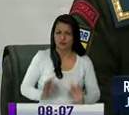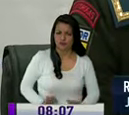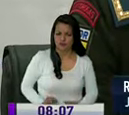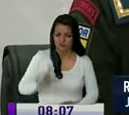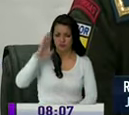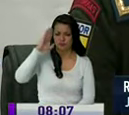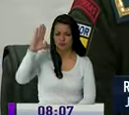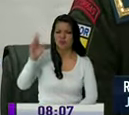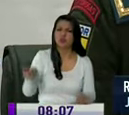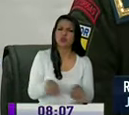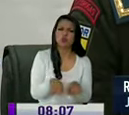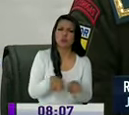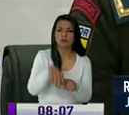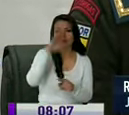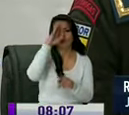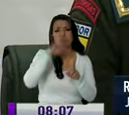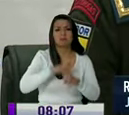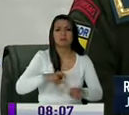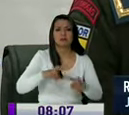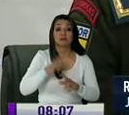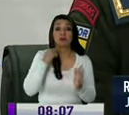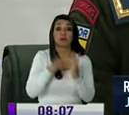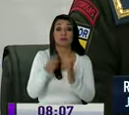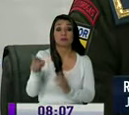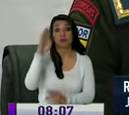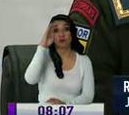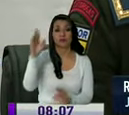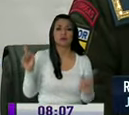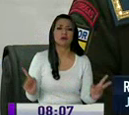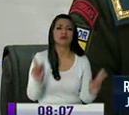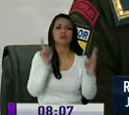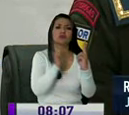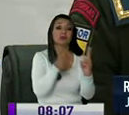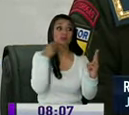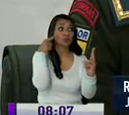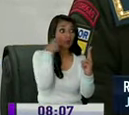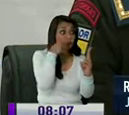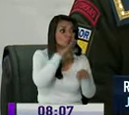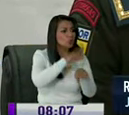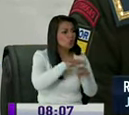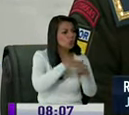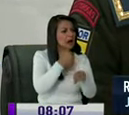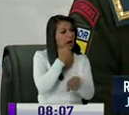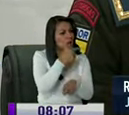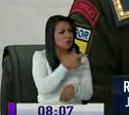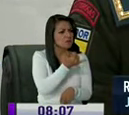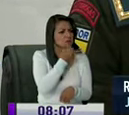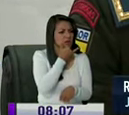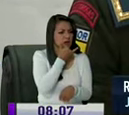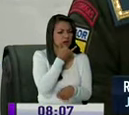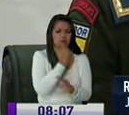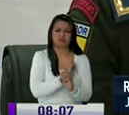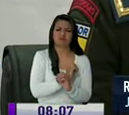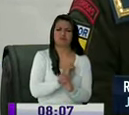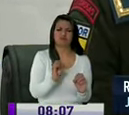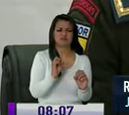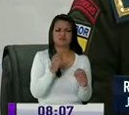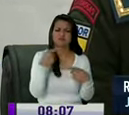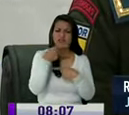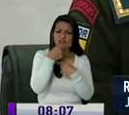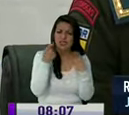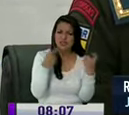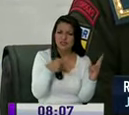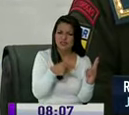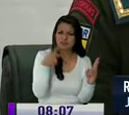investigaciones, indicándoles que ellos están involucrados en cierto tipo de delitos que nada tienen que ver y